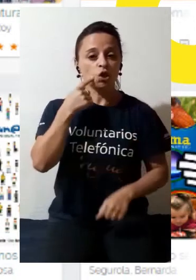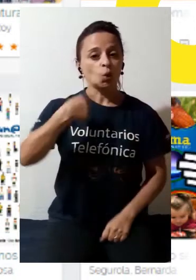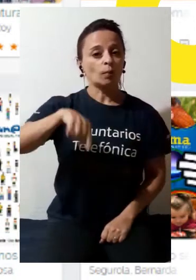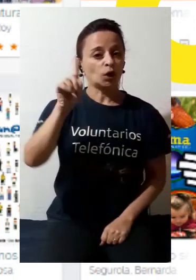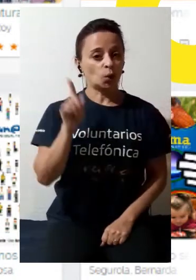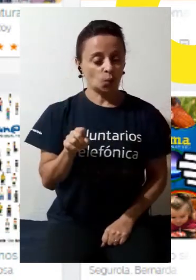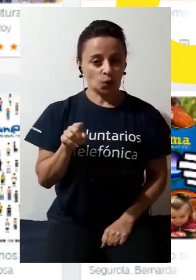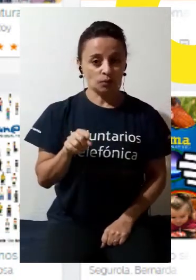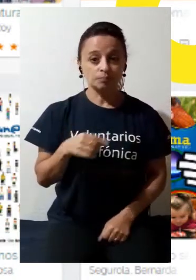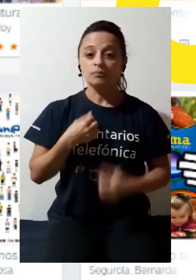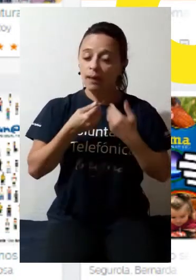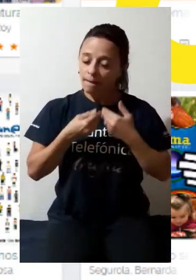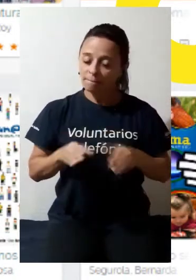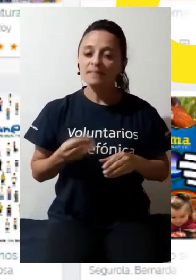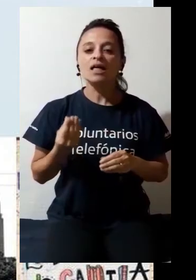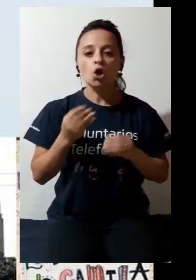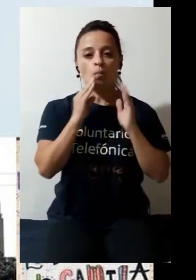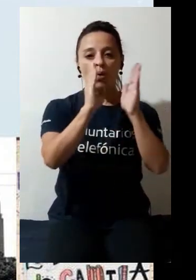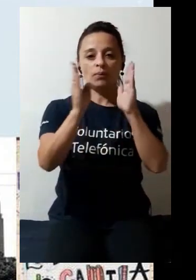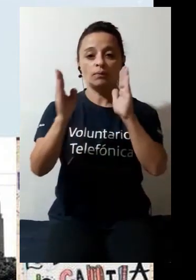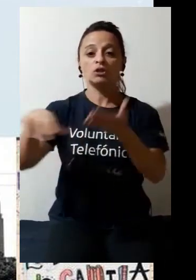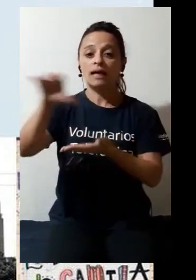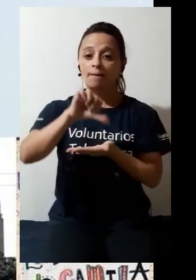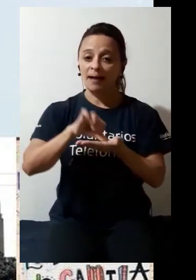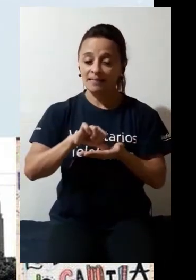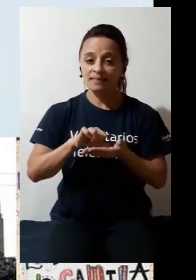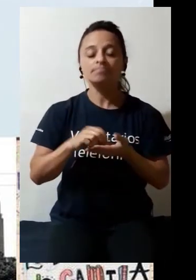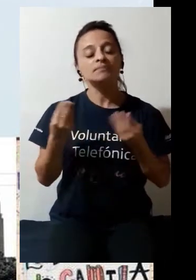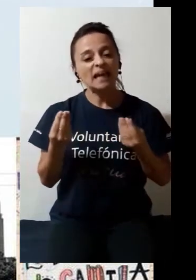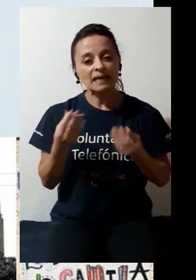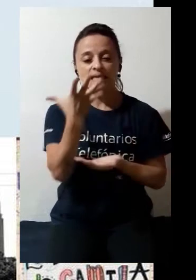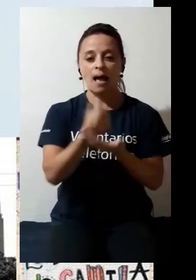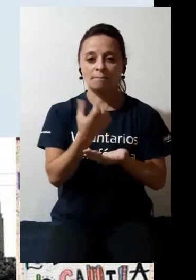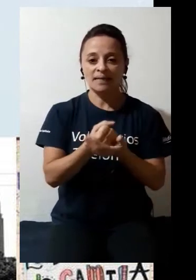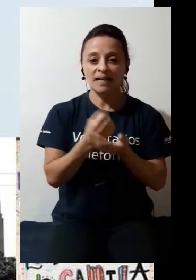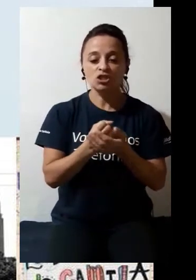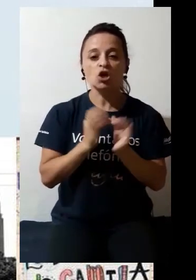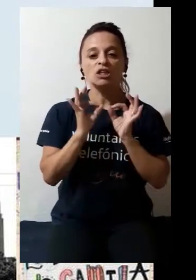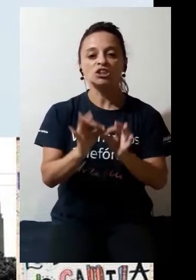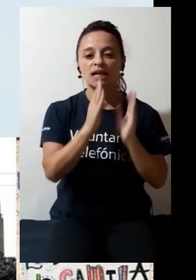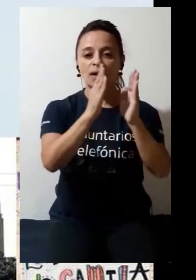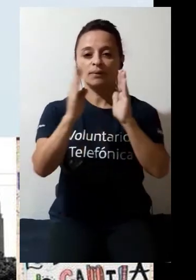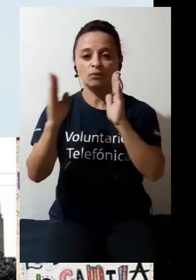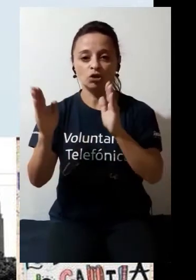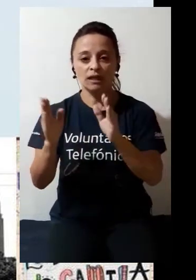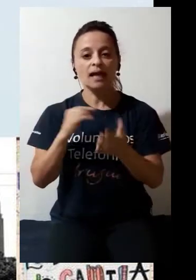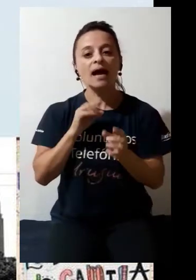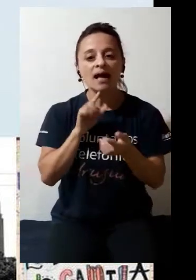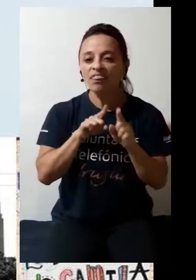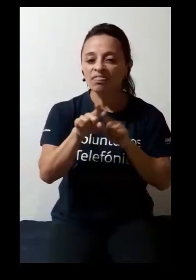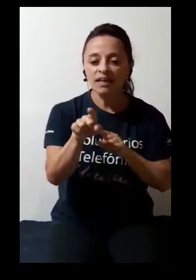Biblioteca País. Se trata de una aplicación que les lleva a la biblioteca en línea del Plan Ceibal donde encontrarán